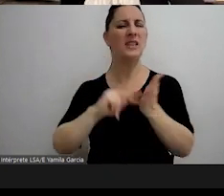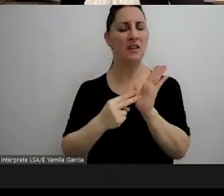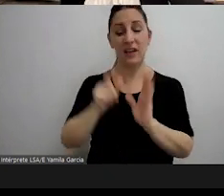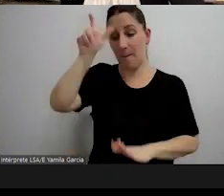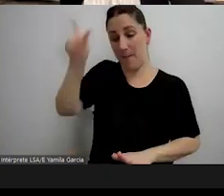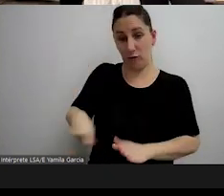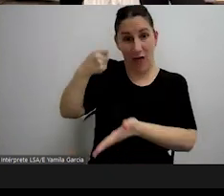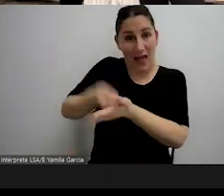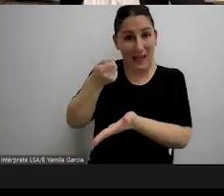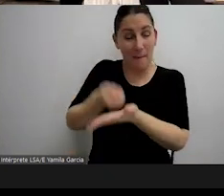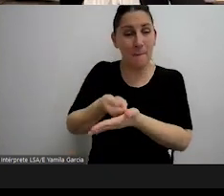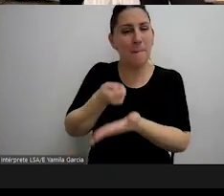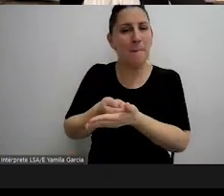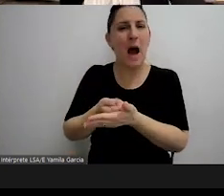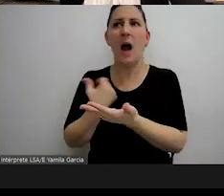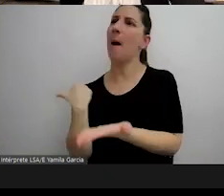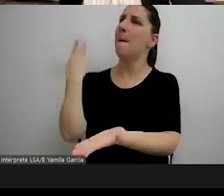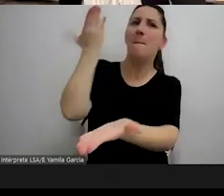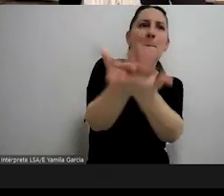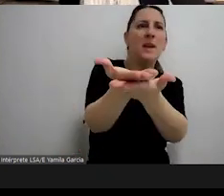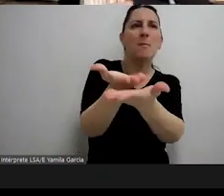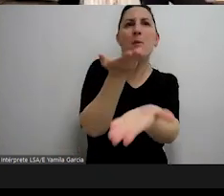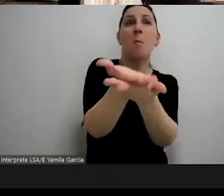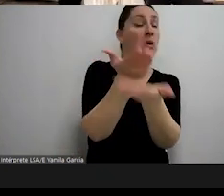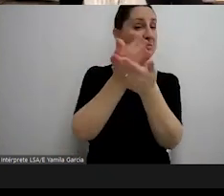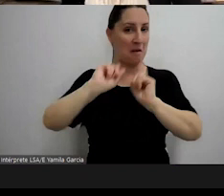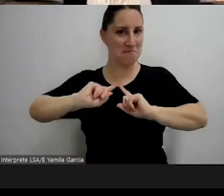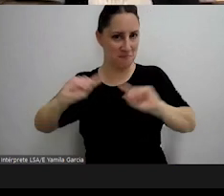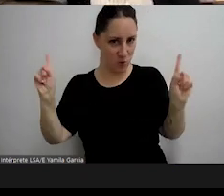contribuyente la haya planteado y